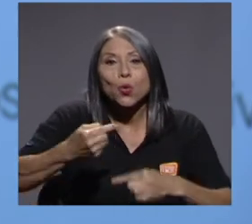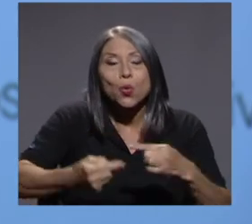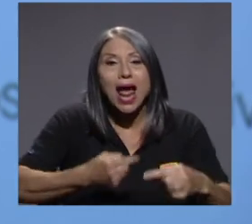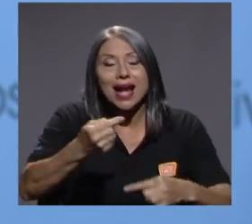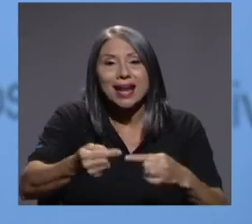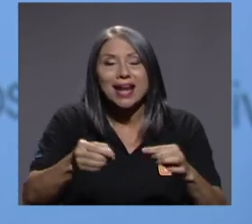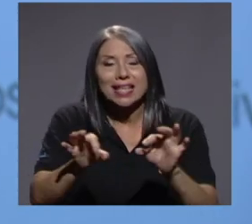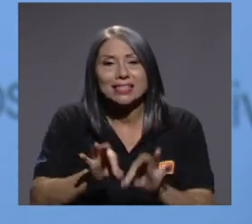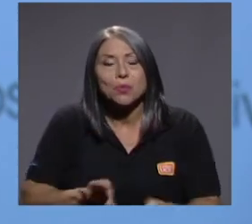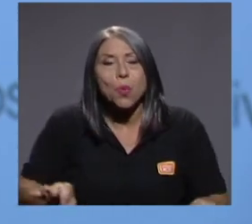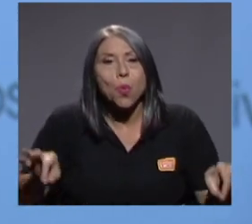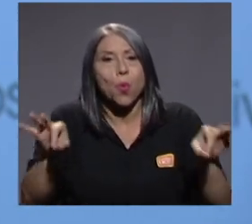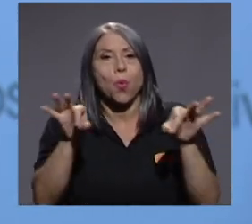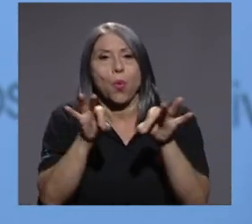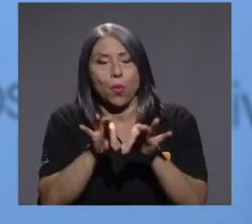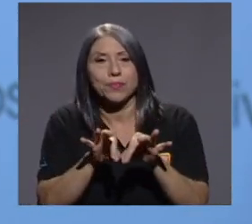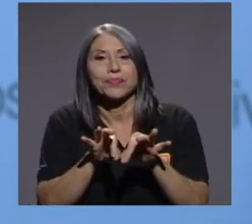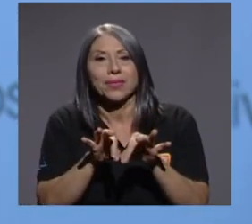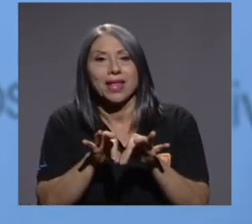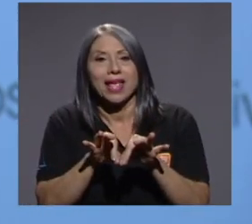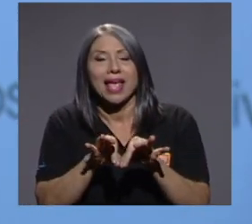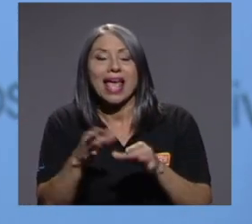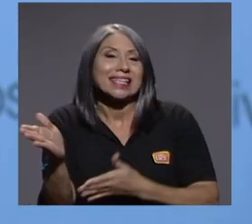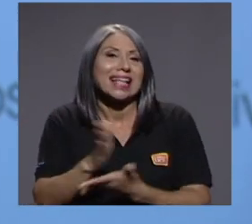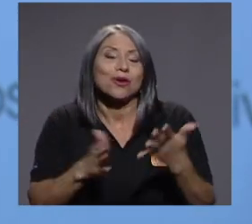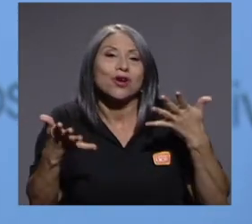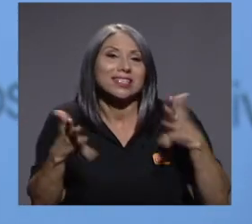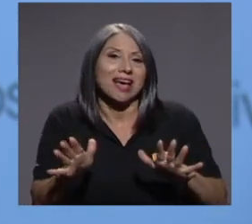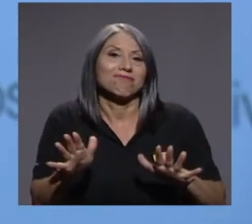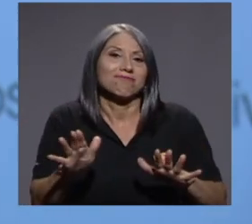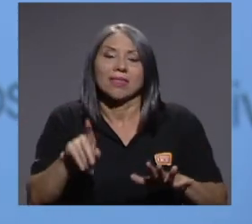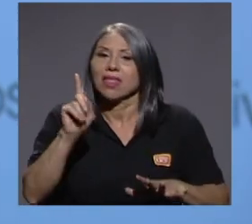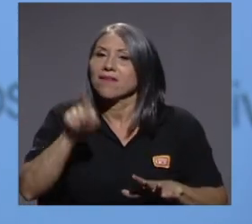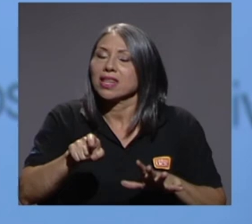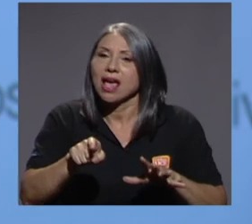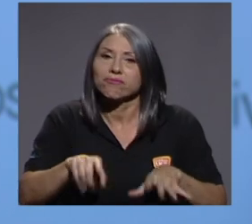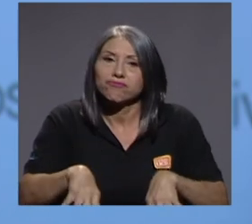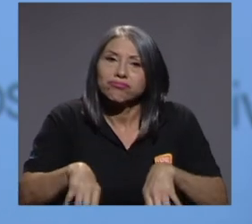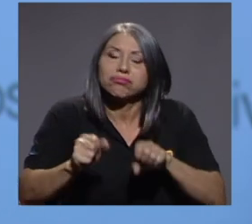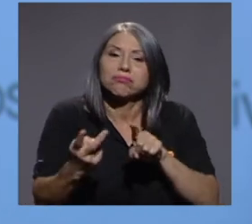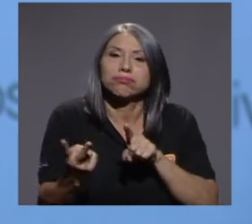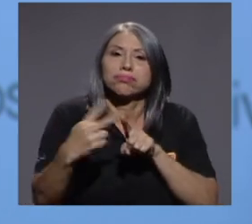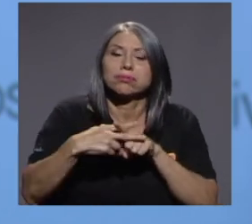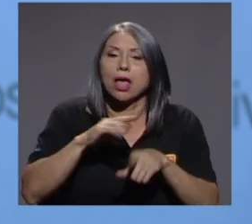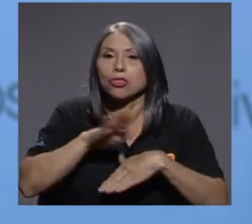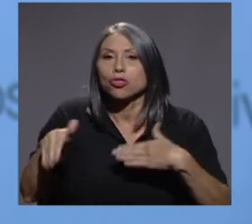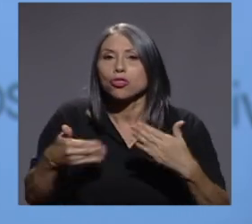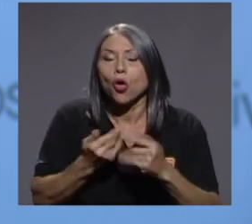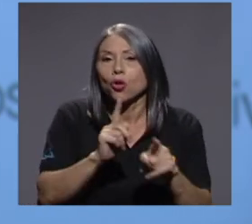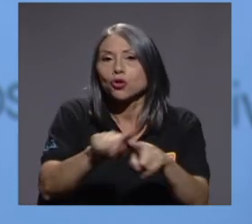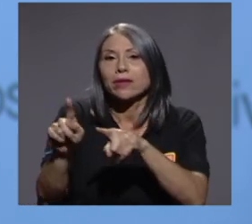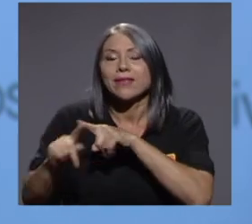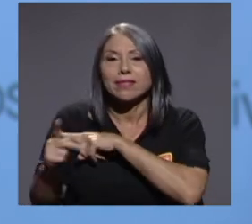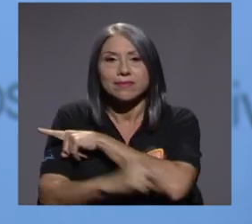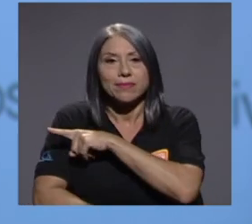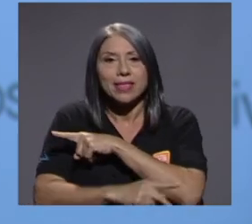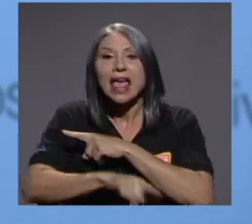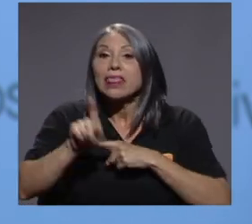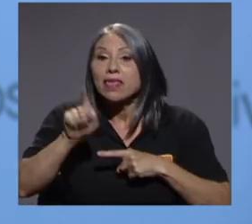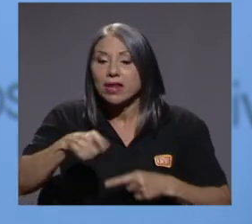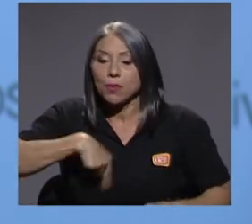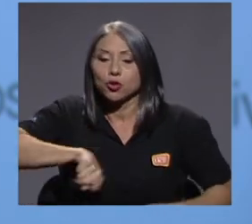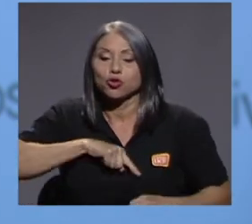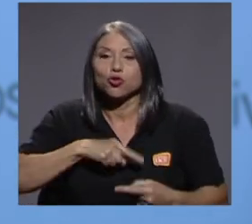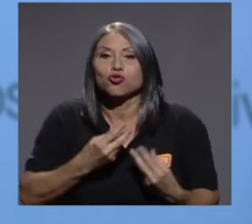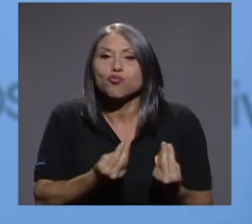es clave, es algo que ya debería adoptarse en todos los gobiernos, que deberíamos producir cosas